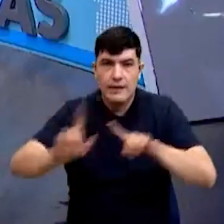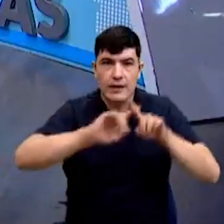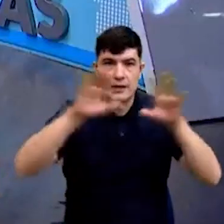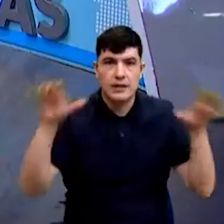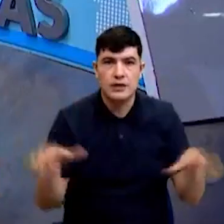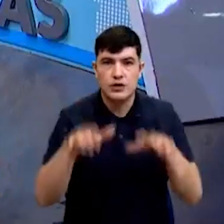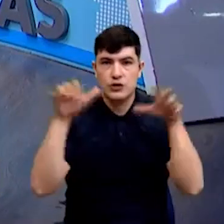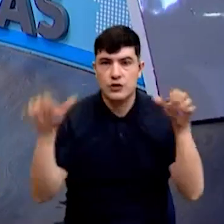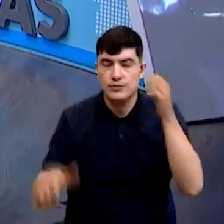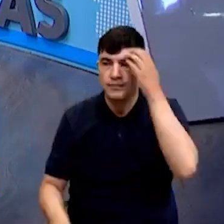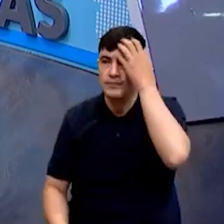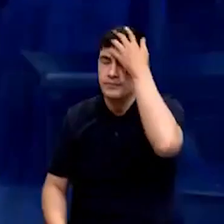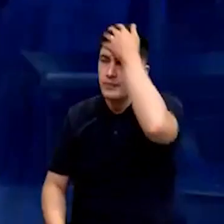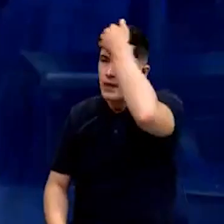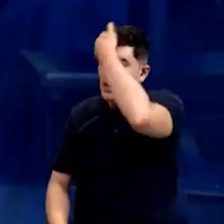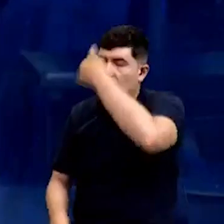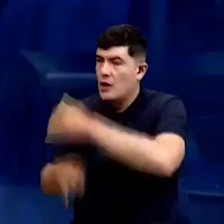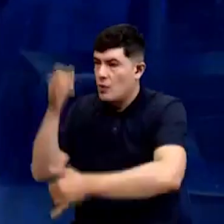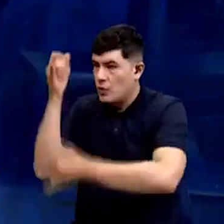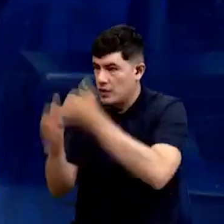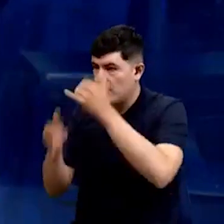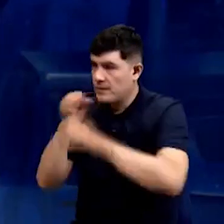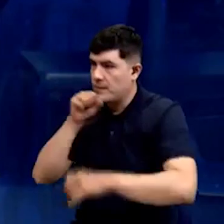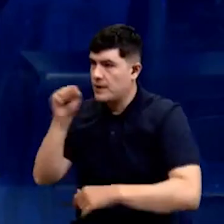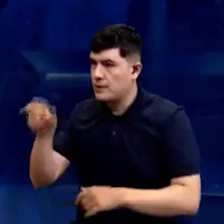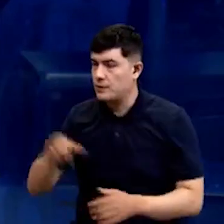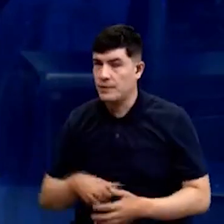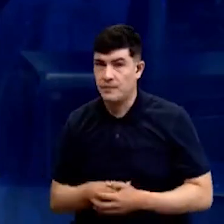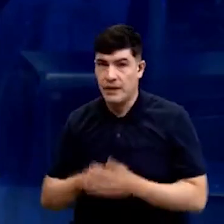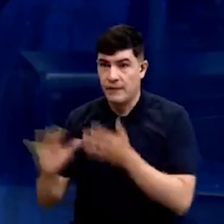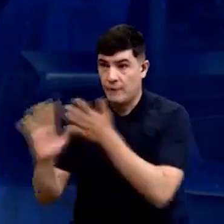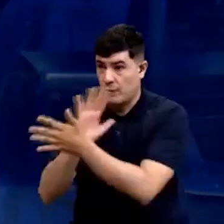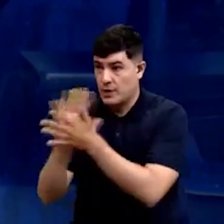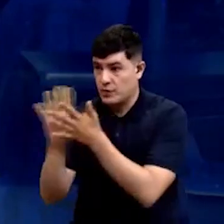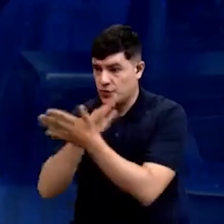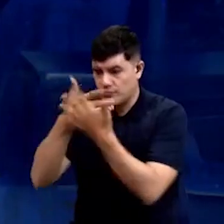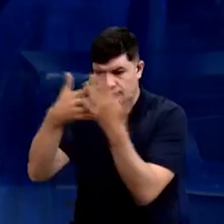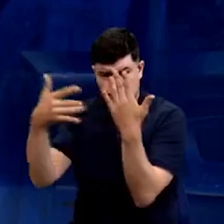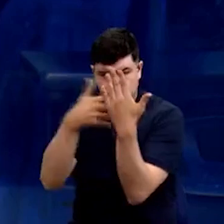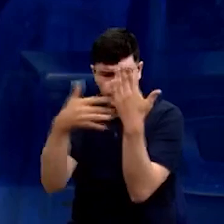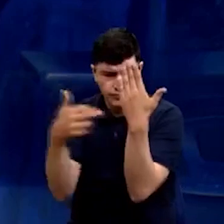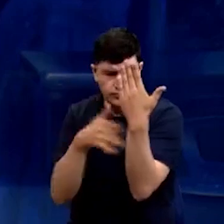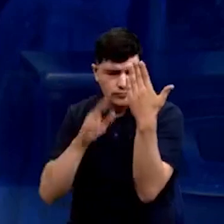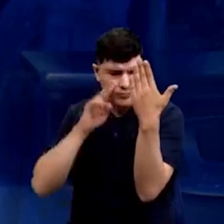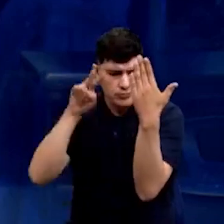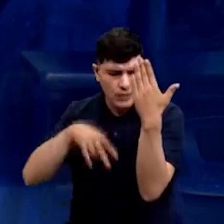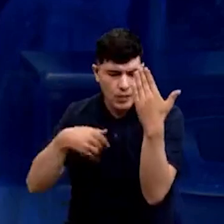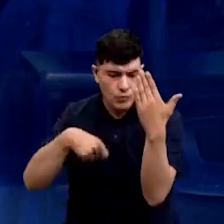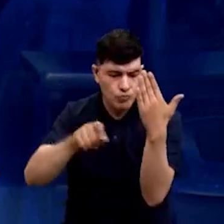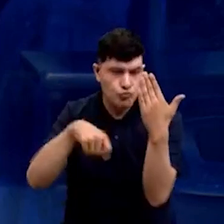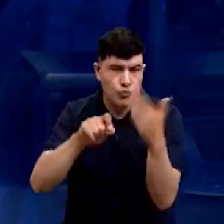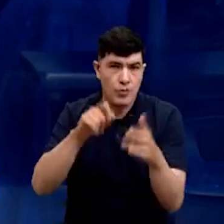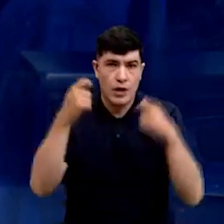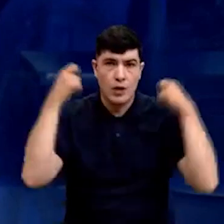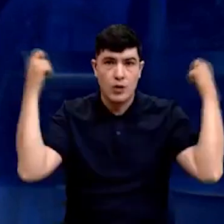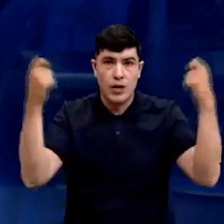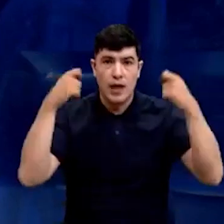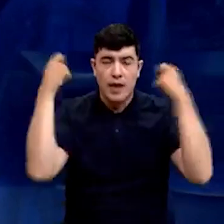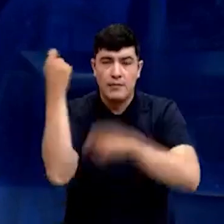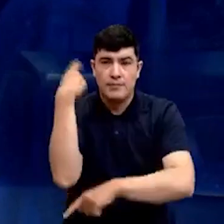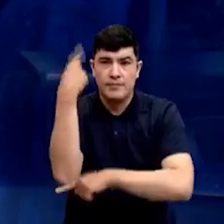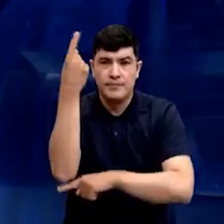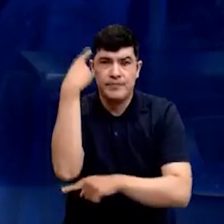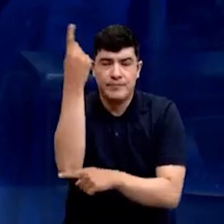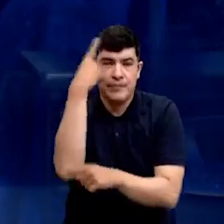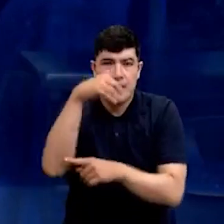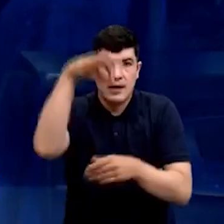Directora, finalmente con la información que ha arrojado este informe, hay que tener en cuenta que estamos en una campaña electoral de muchos candidatos que aspiran a los diferentes